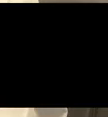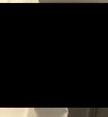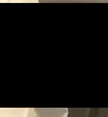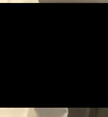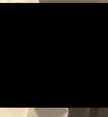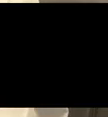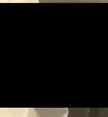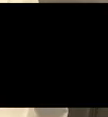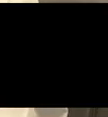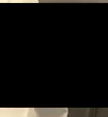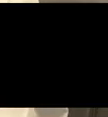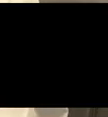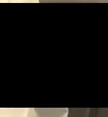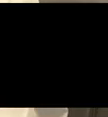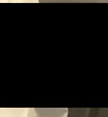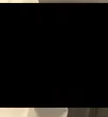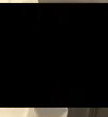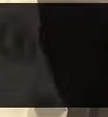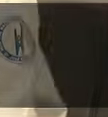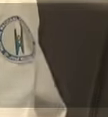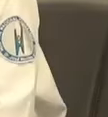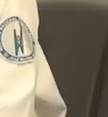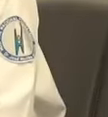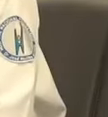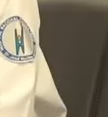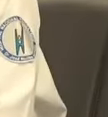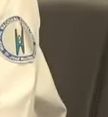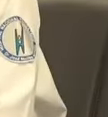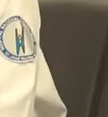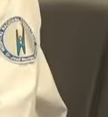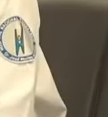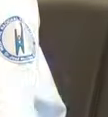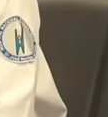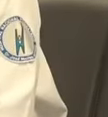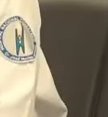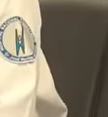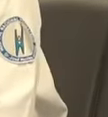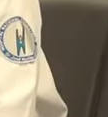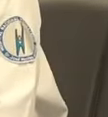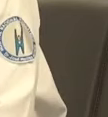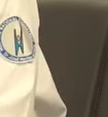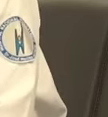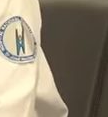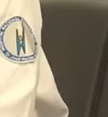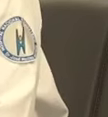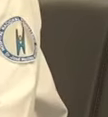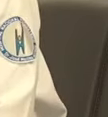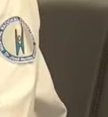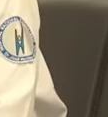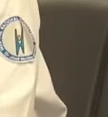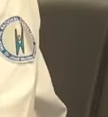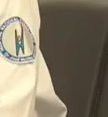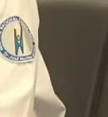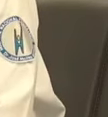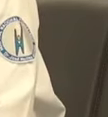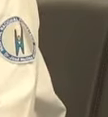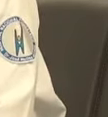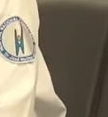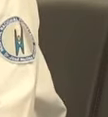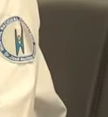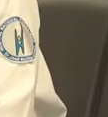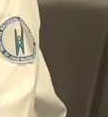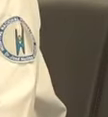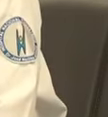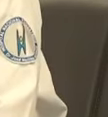comunicación en otros países de primer mundo. Entonces, nosotros como país aún hemos resistido con un